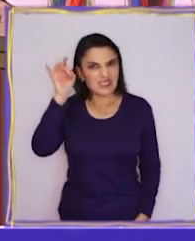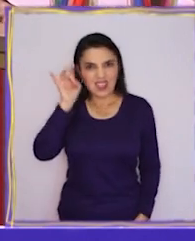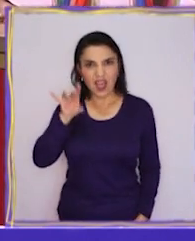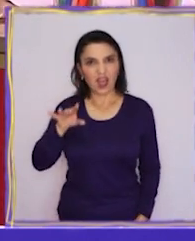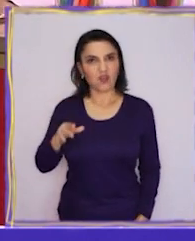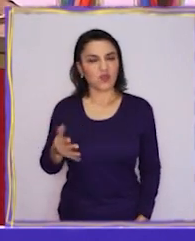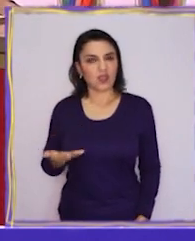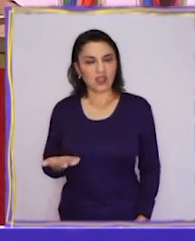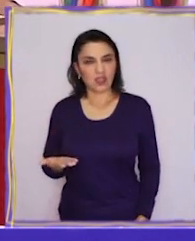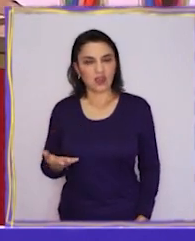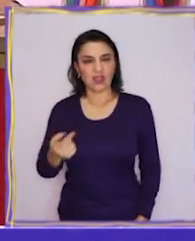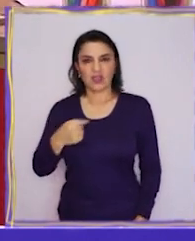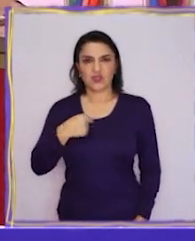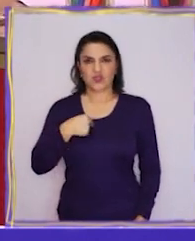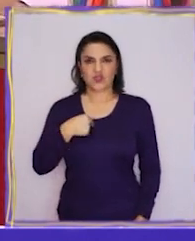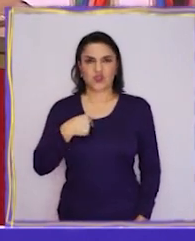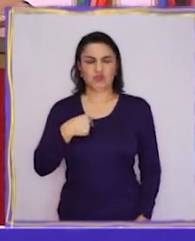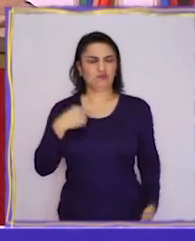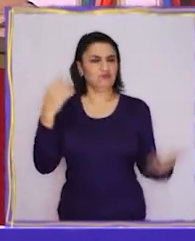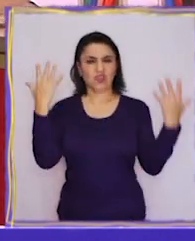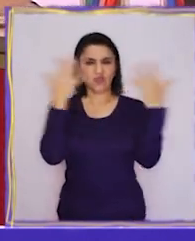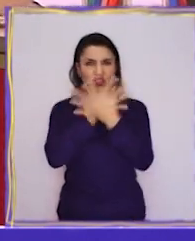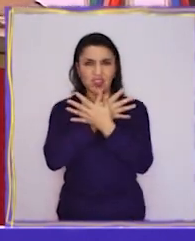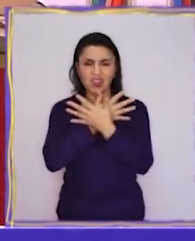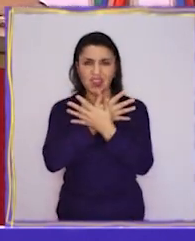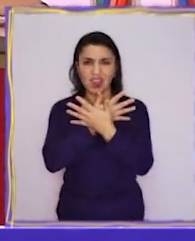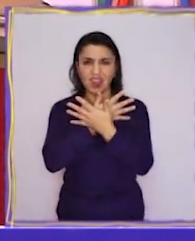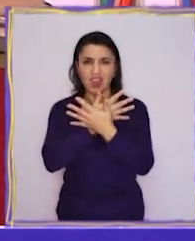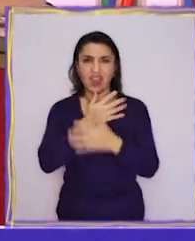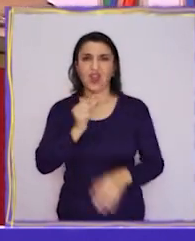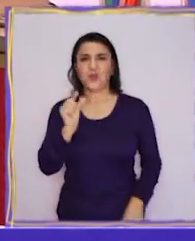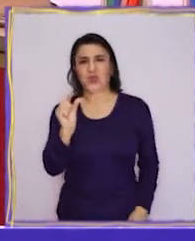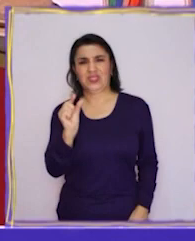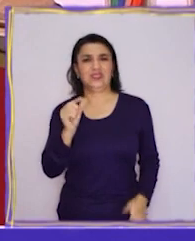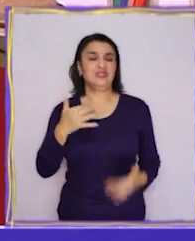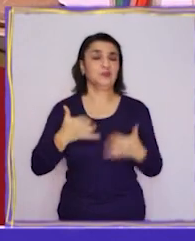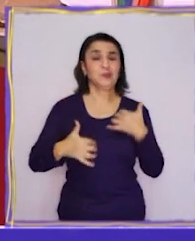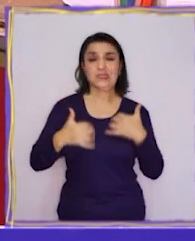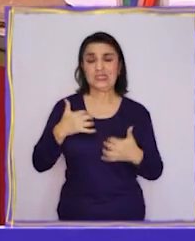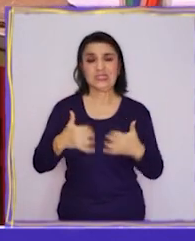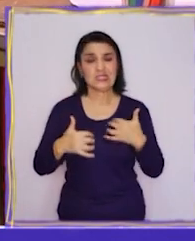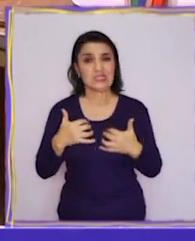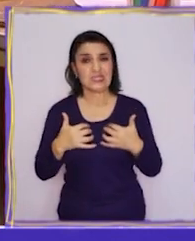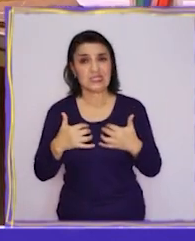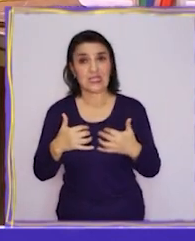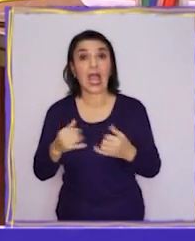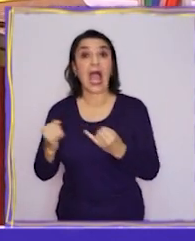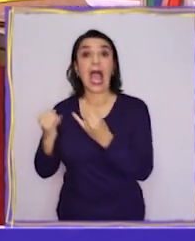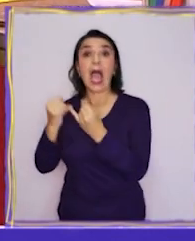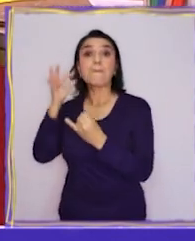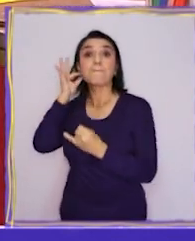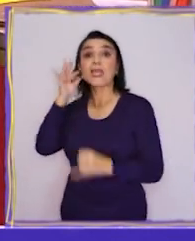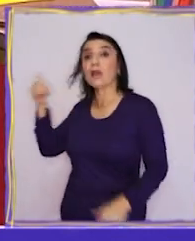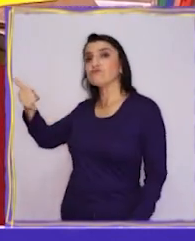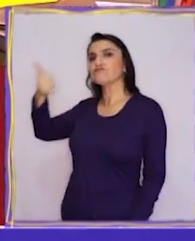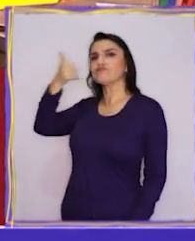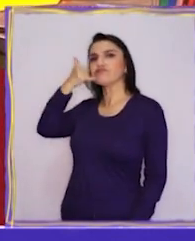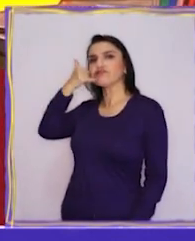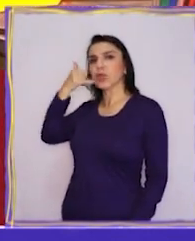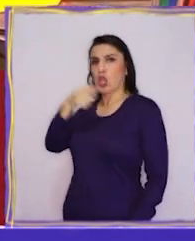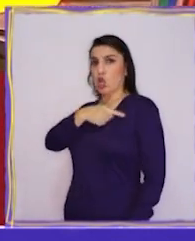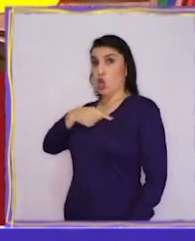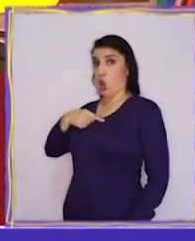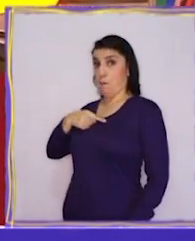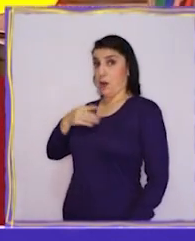¿Sabes qué? Estoy muy confundida y un poquitito molesta. Llamé a mi amiga, le